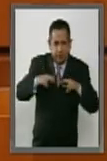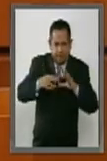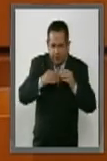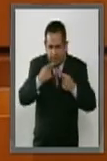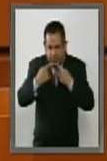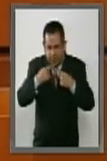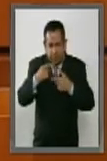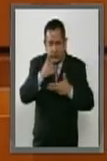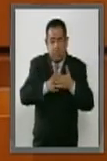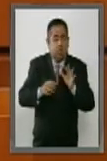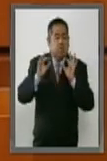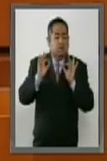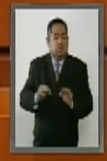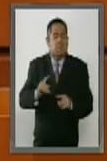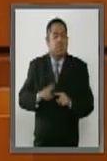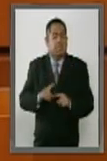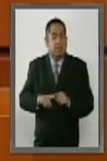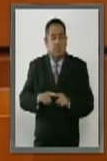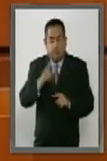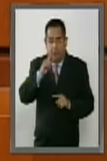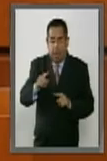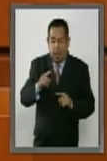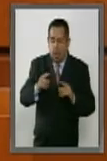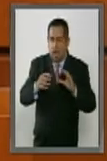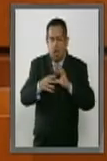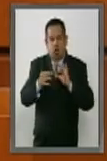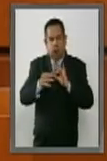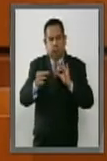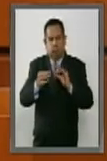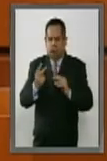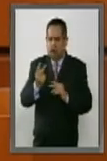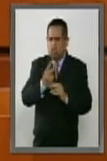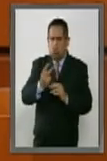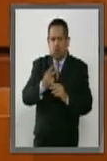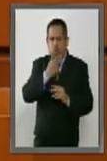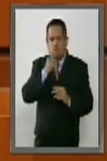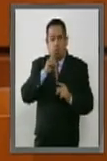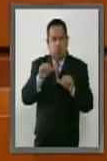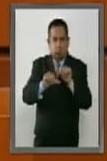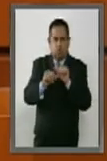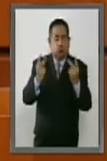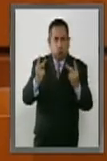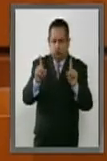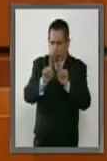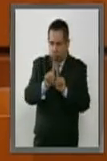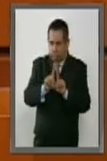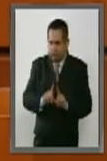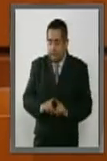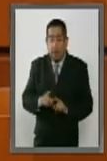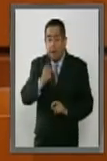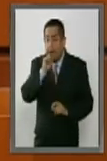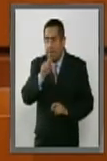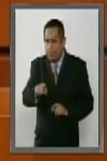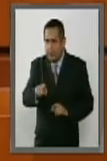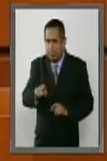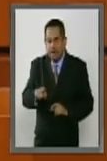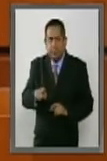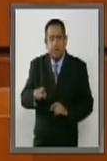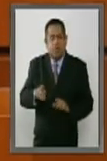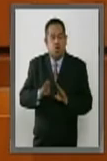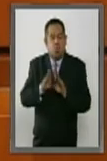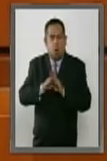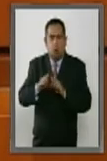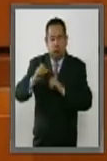entre otras cosas establezca la alternancia entre los géneros. Pero también que los